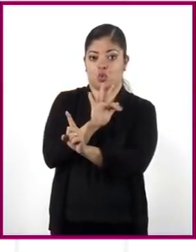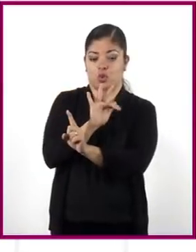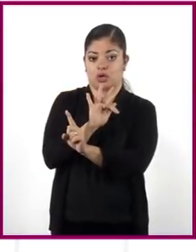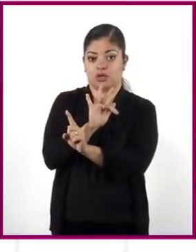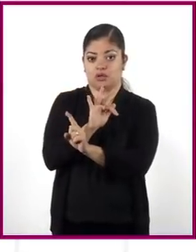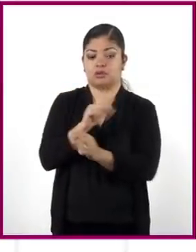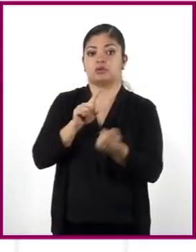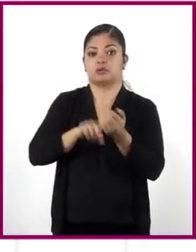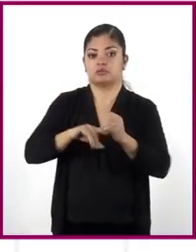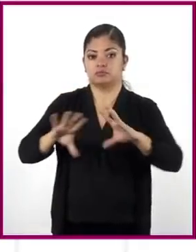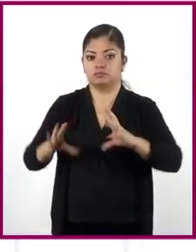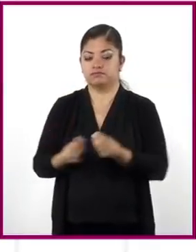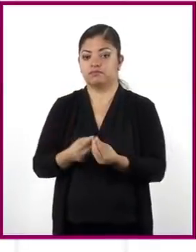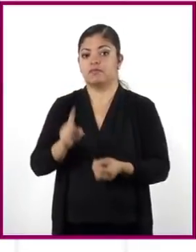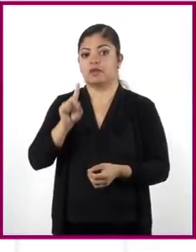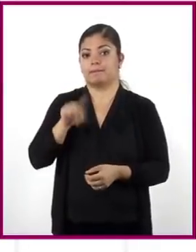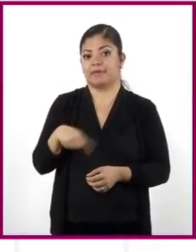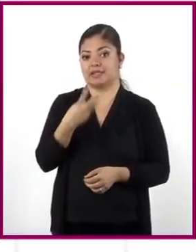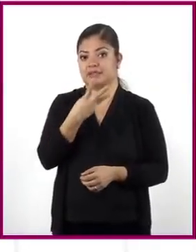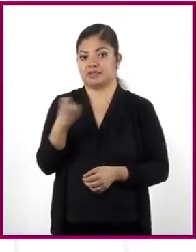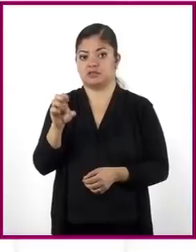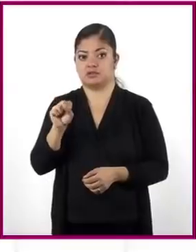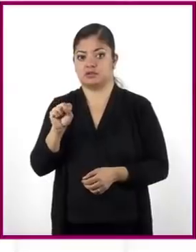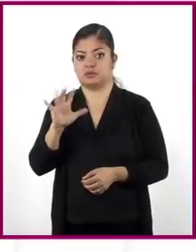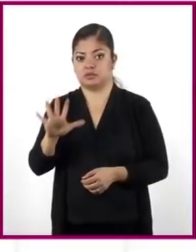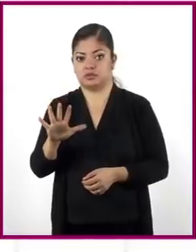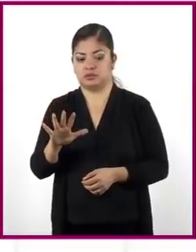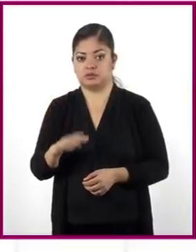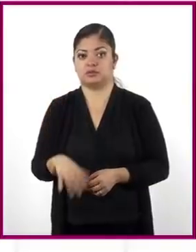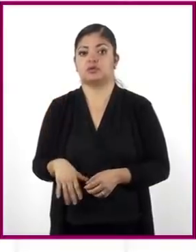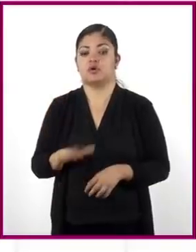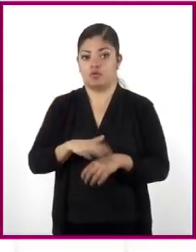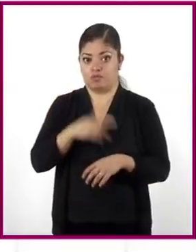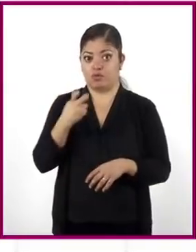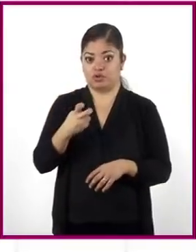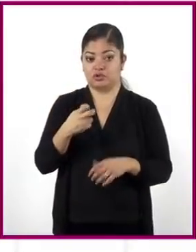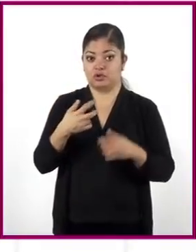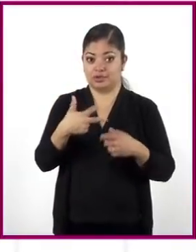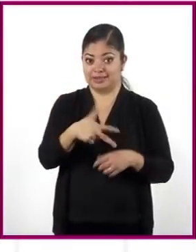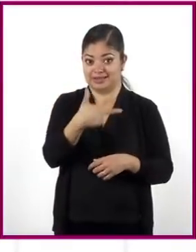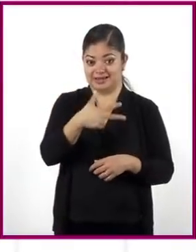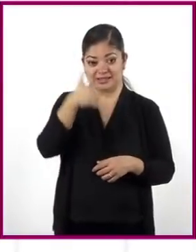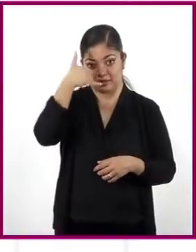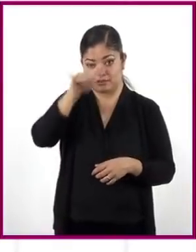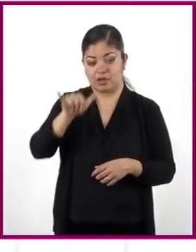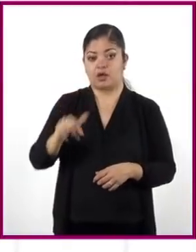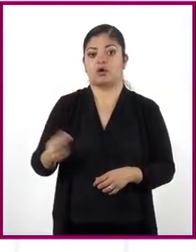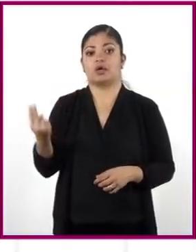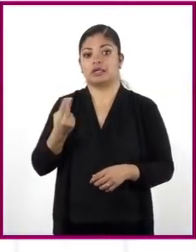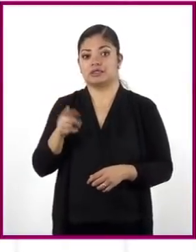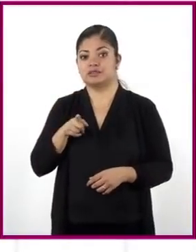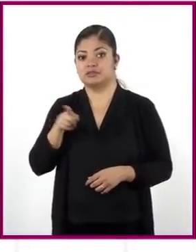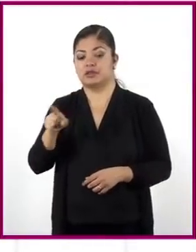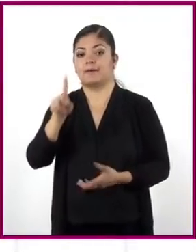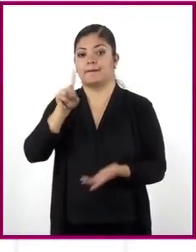lo que da 1.365. Por tanto, para 13 vacas, se necesitan 1